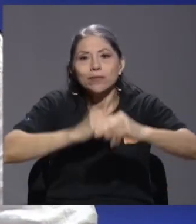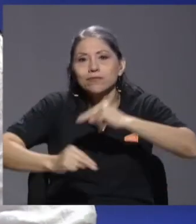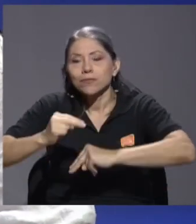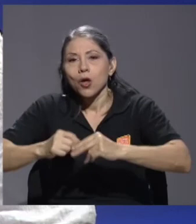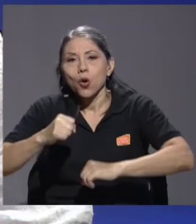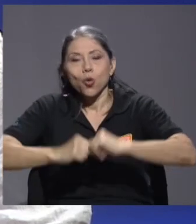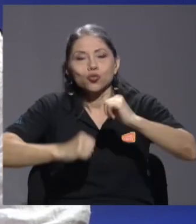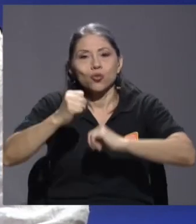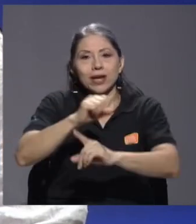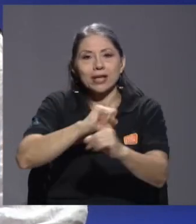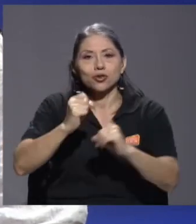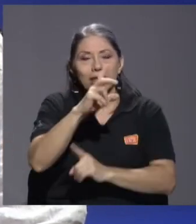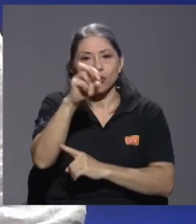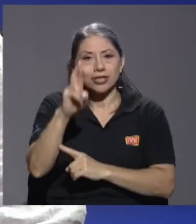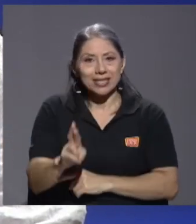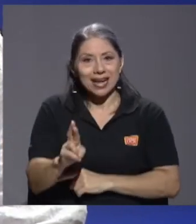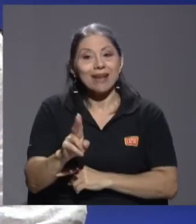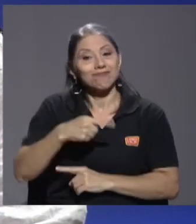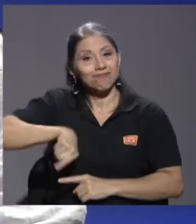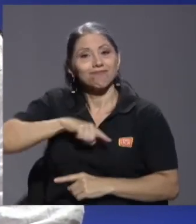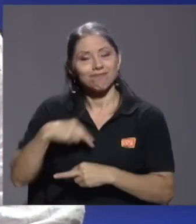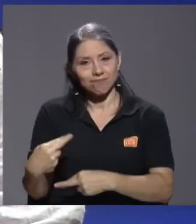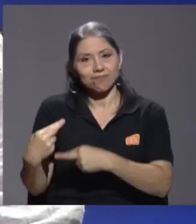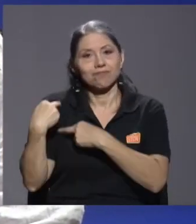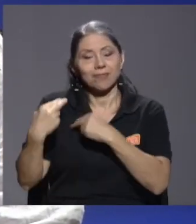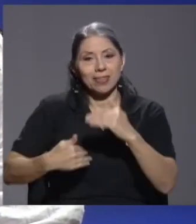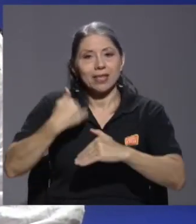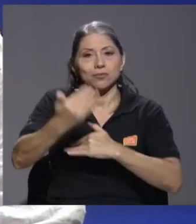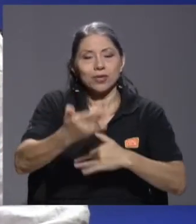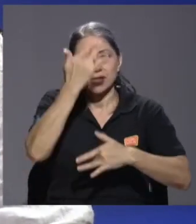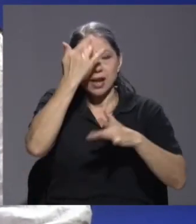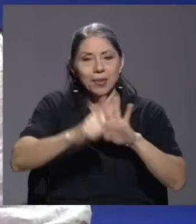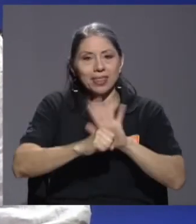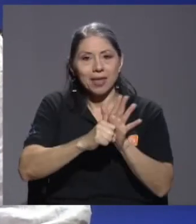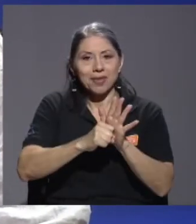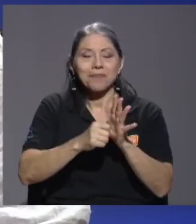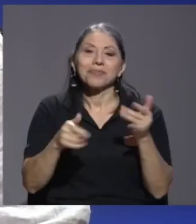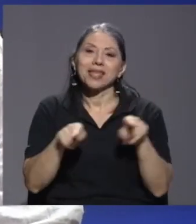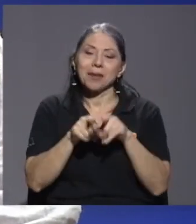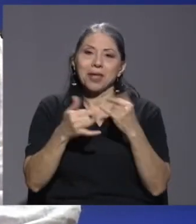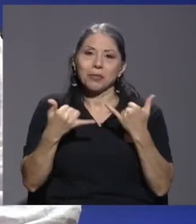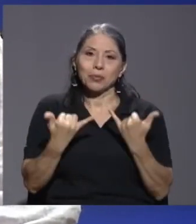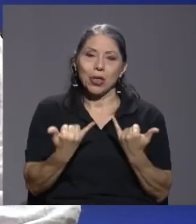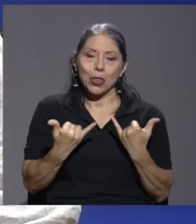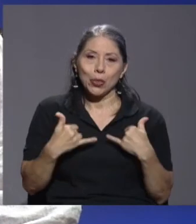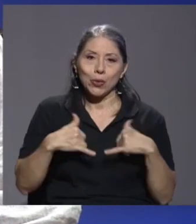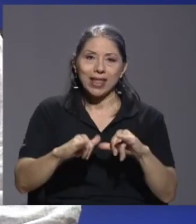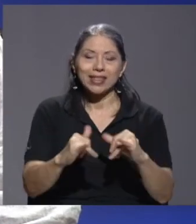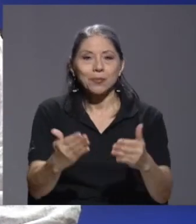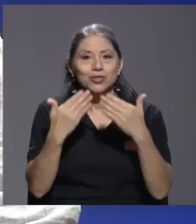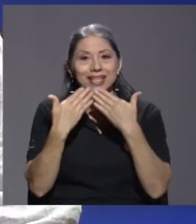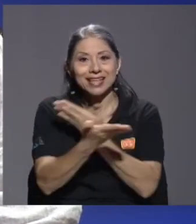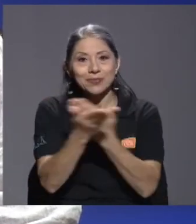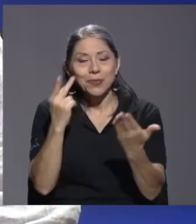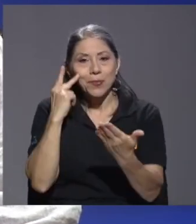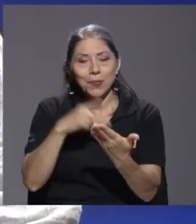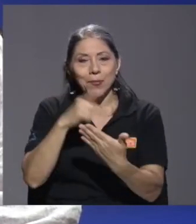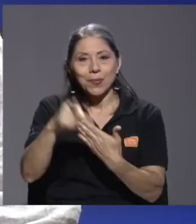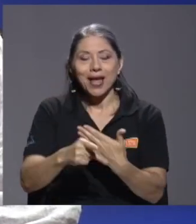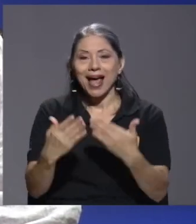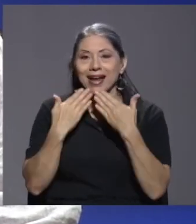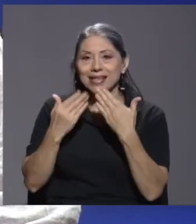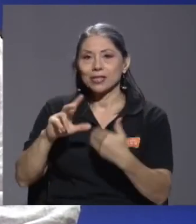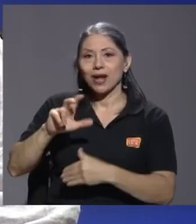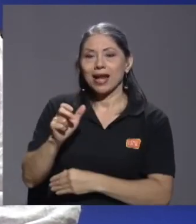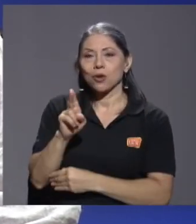la sociedad costarricense que nos toca construir después de la pandemia y durante muchísimas gracias por su compañía agradeciendo el espacio